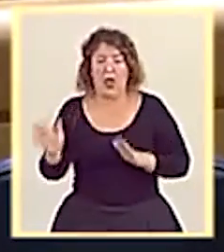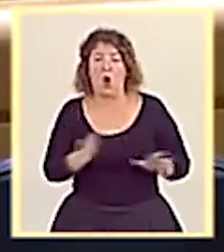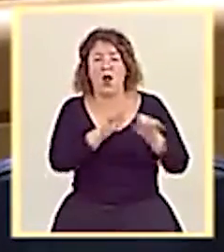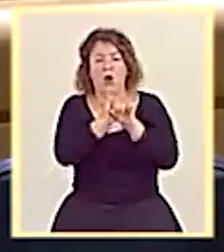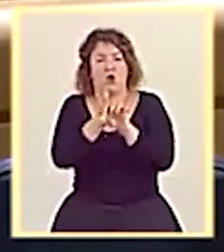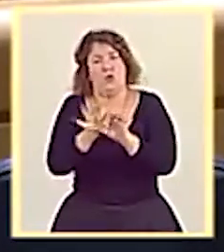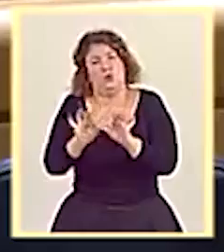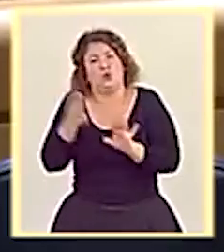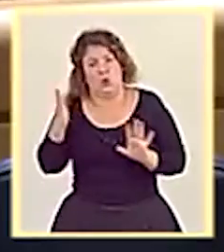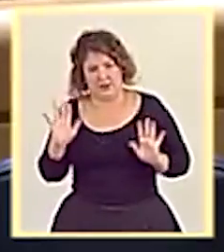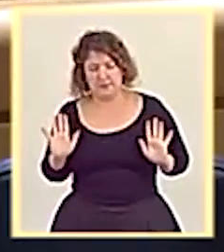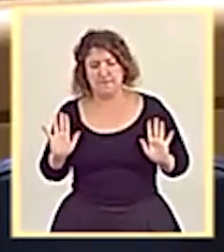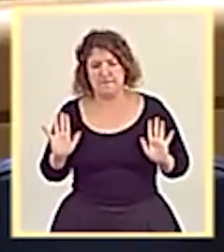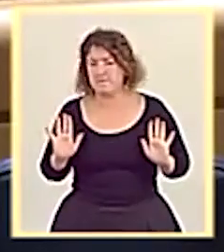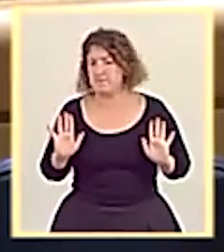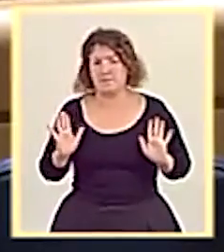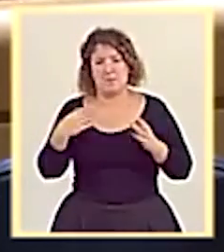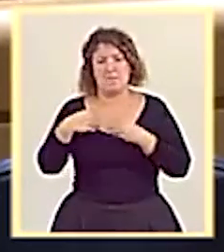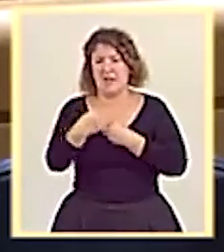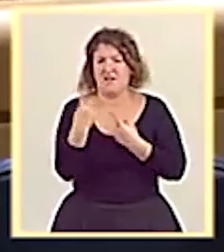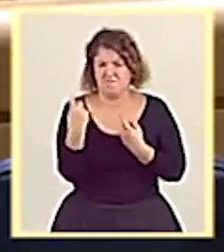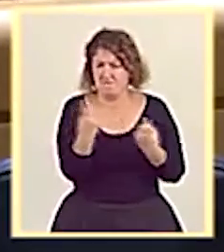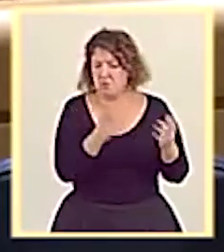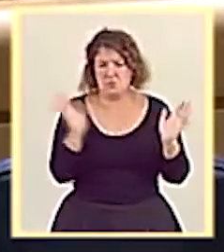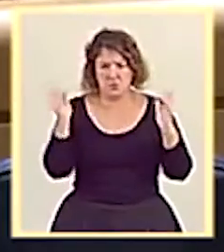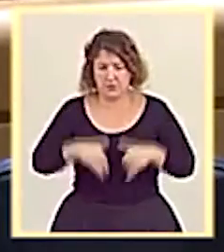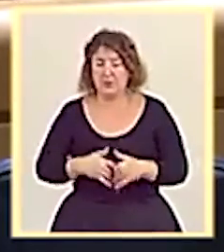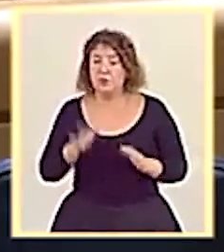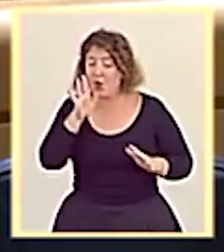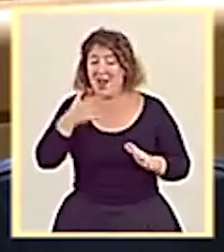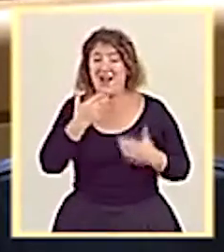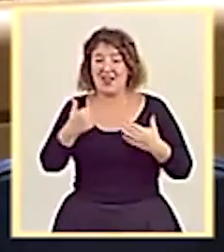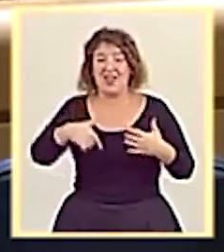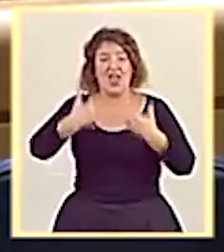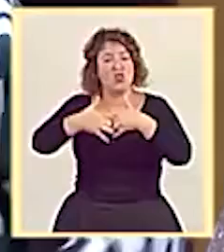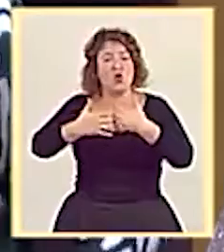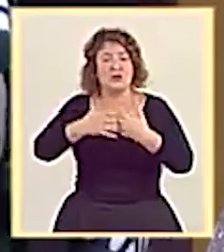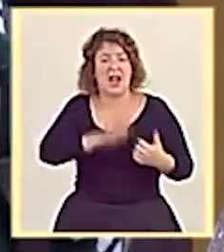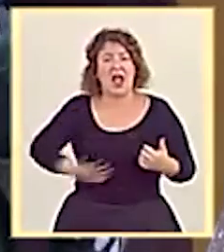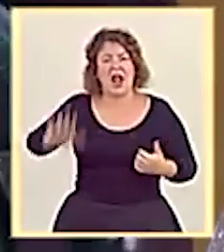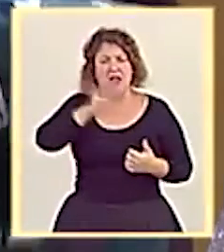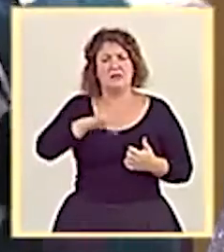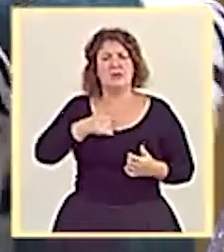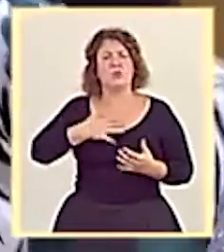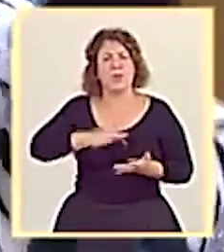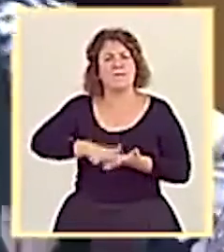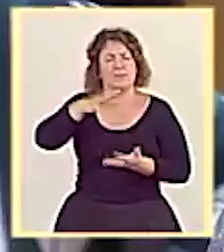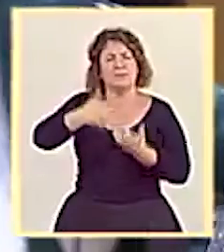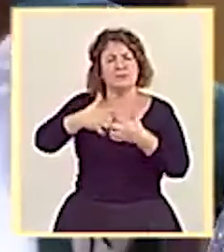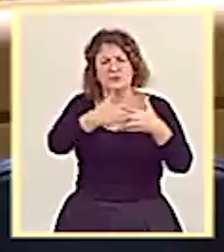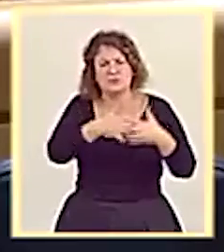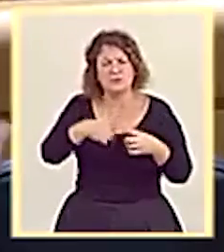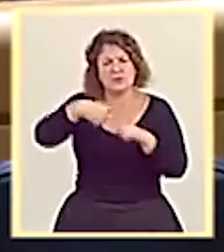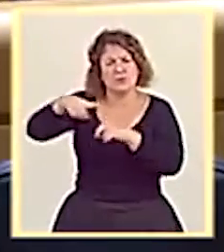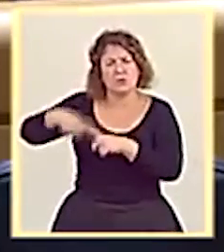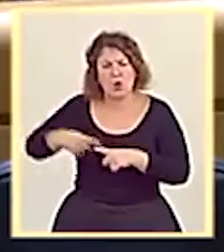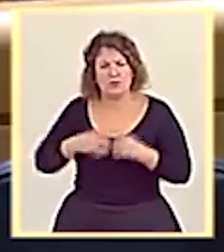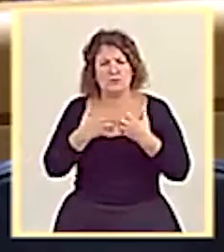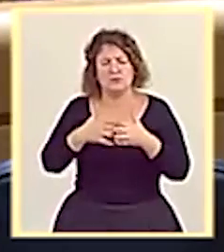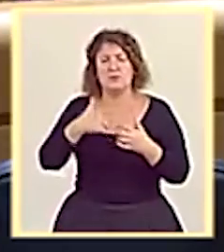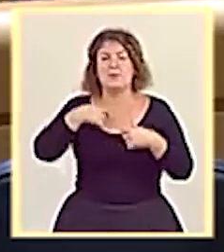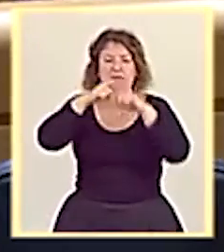parte también gracias a que la propia industria nacional ha desarrollado capacidades de producción de distintos tipos de productos.